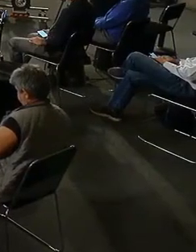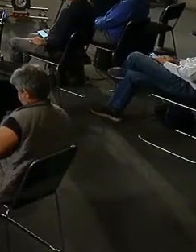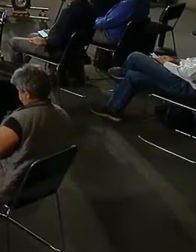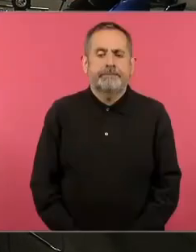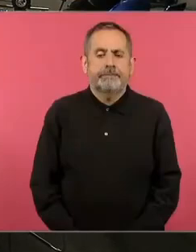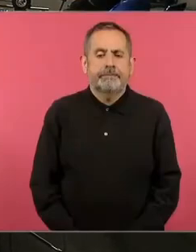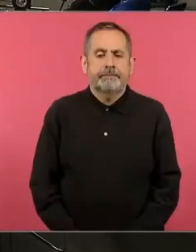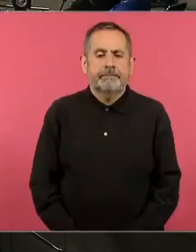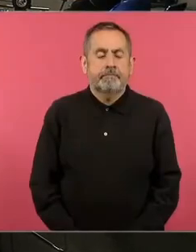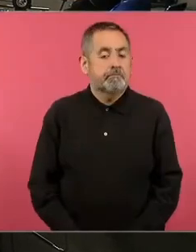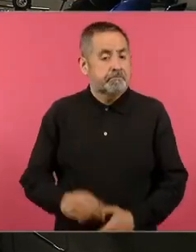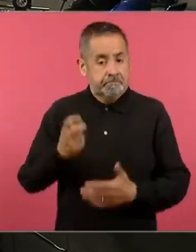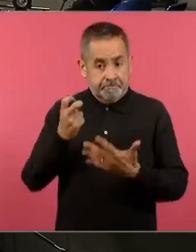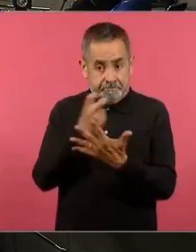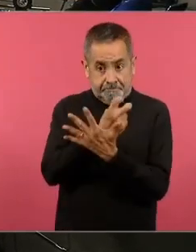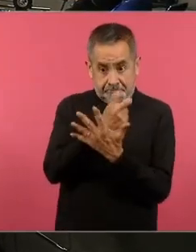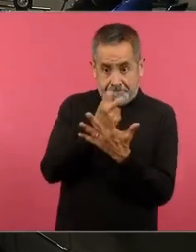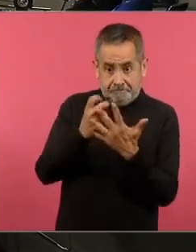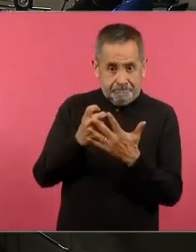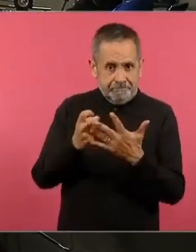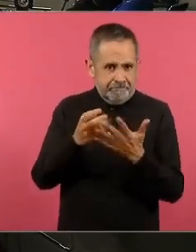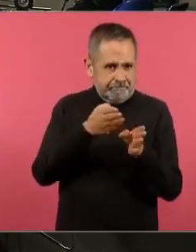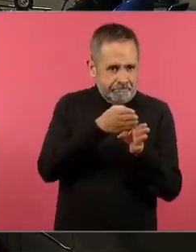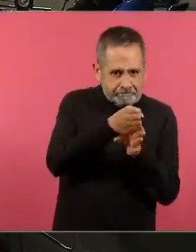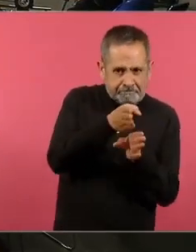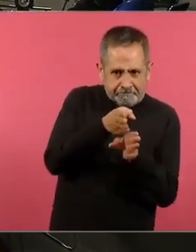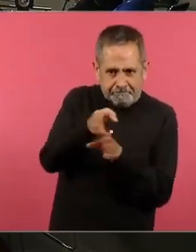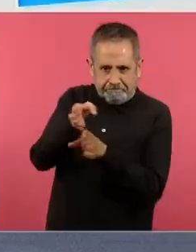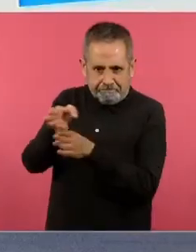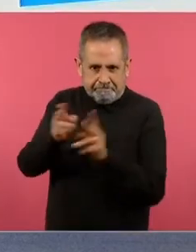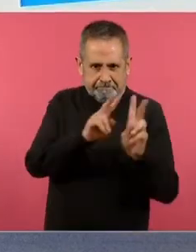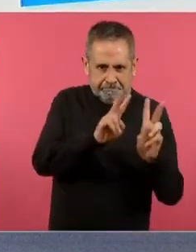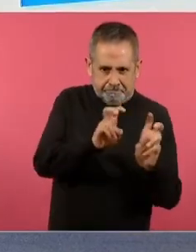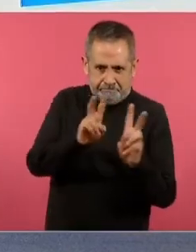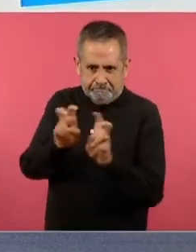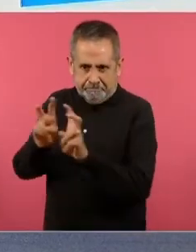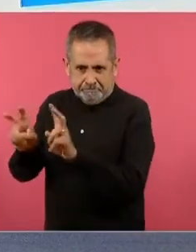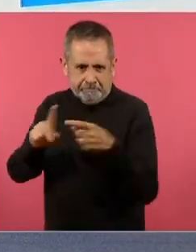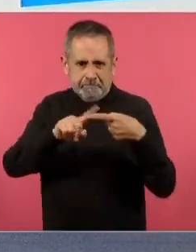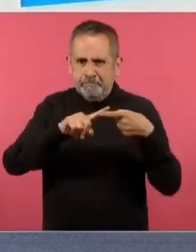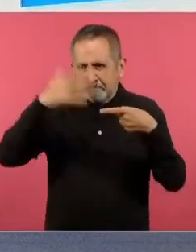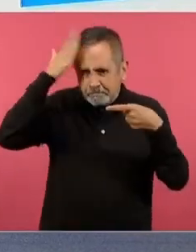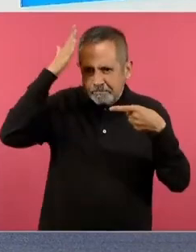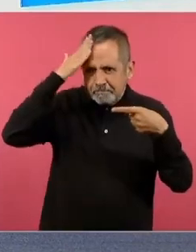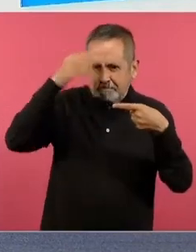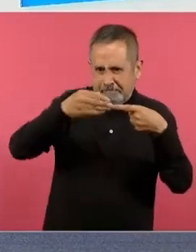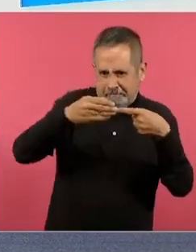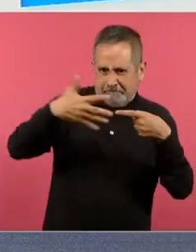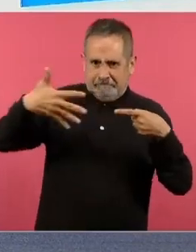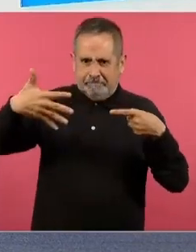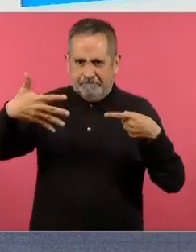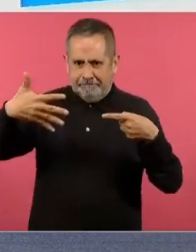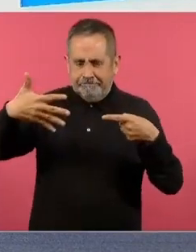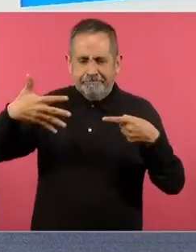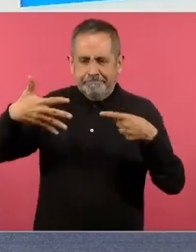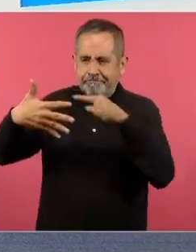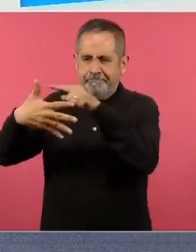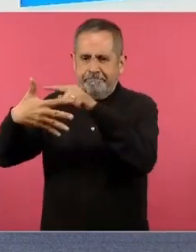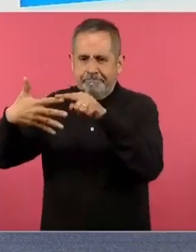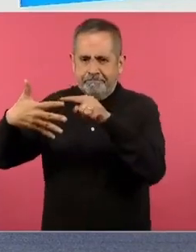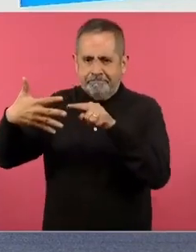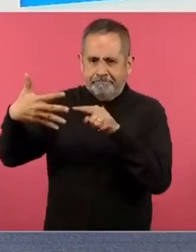estéticas. Estos ejes articuladores nos van a permitir crear una transversalidad entre los